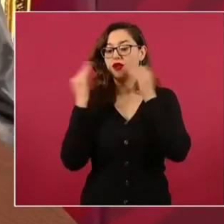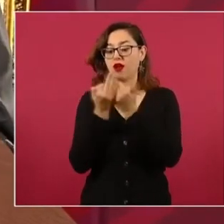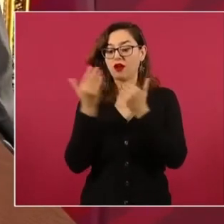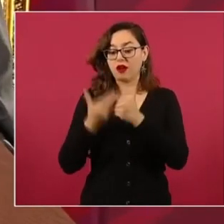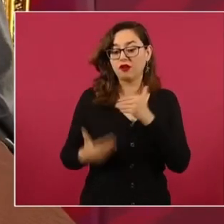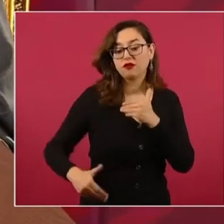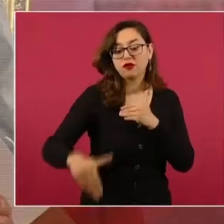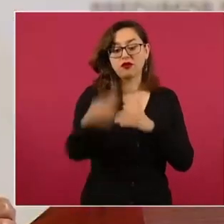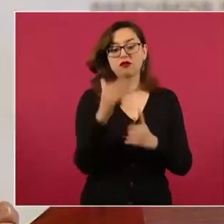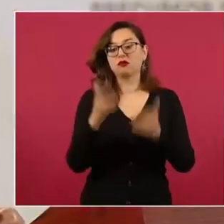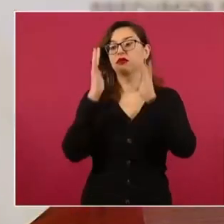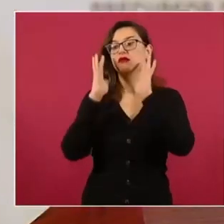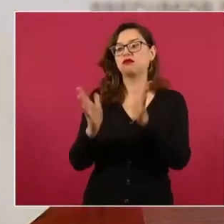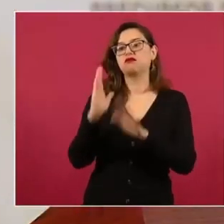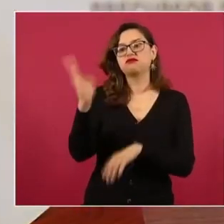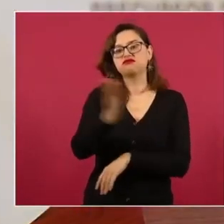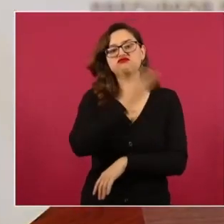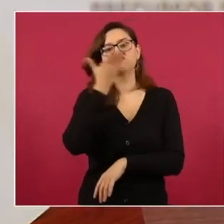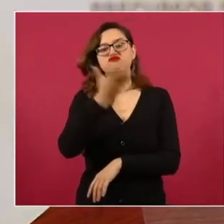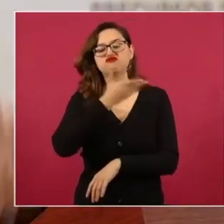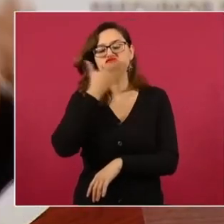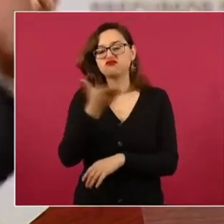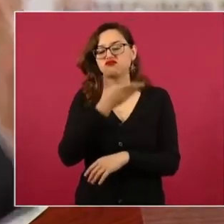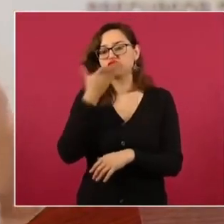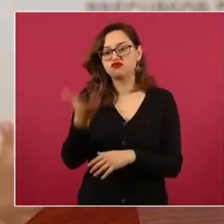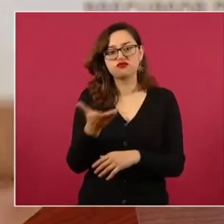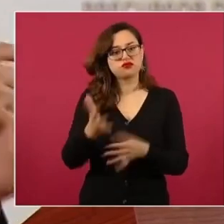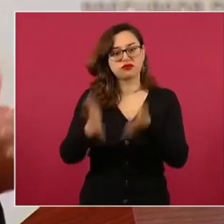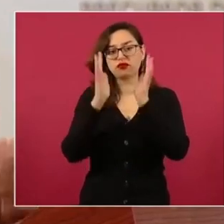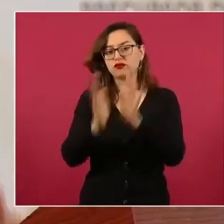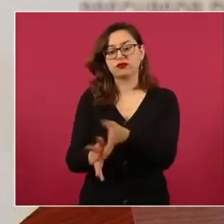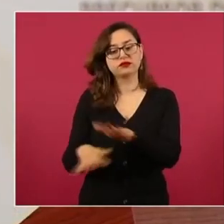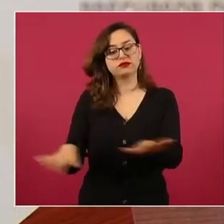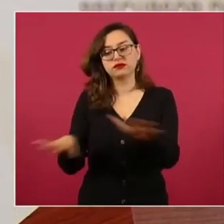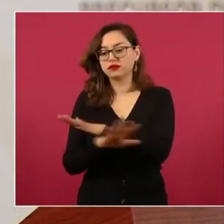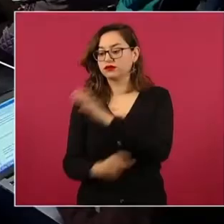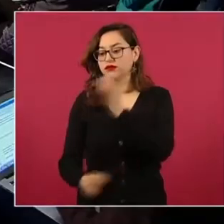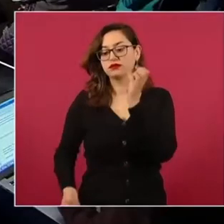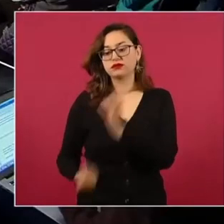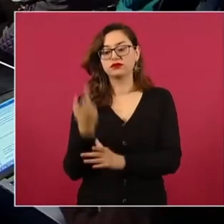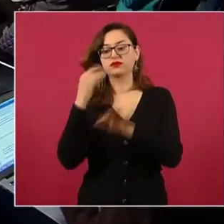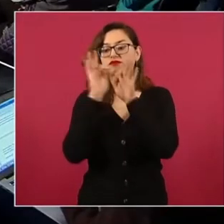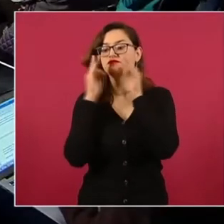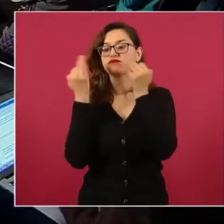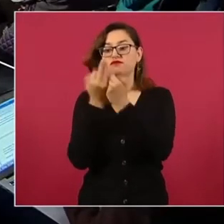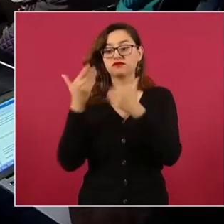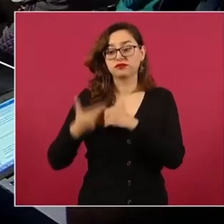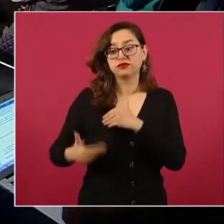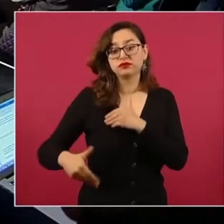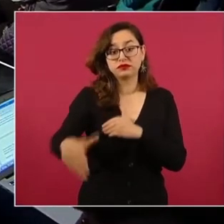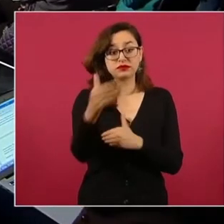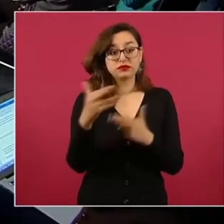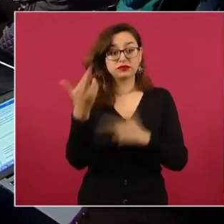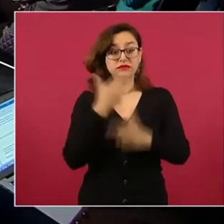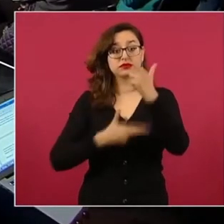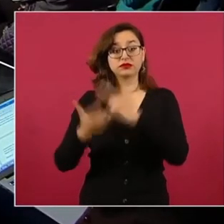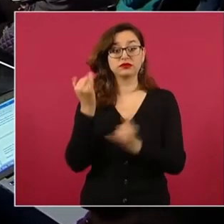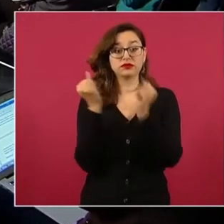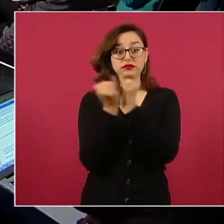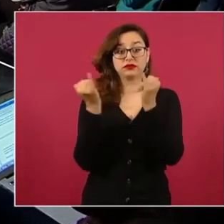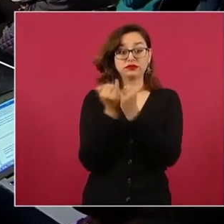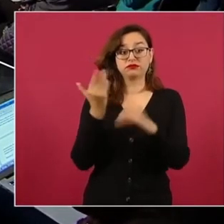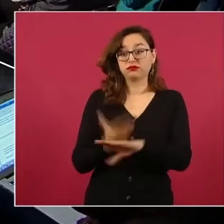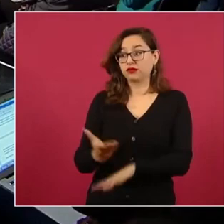viejas, ya esto cambió, ya no